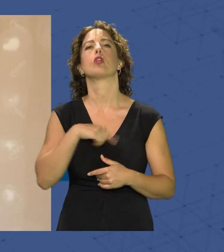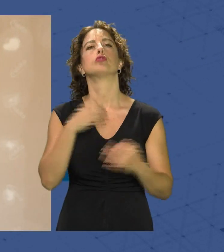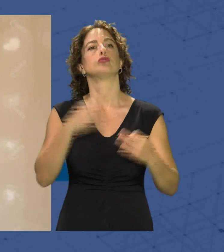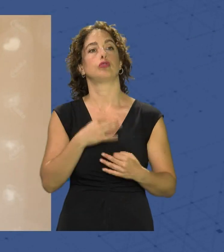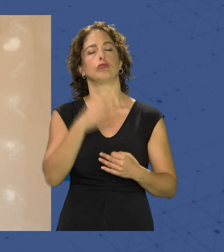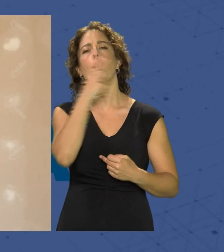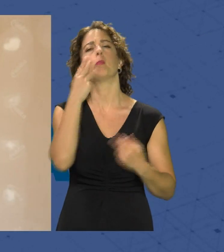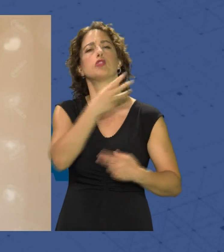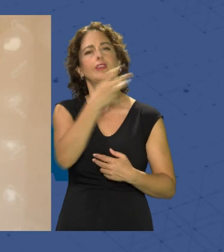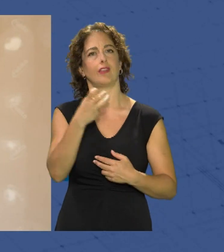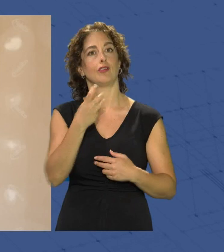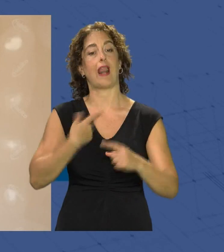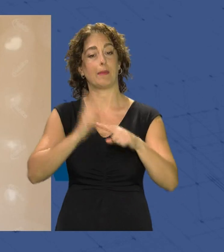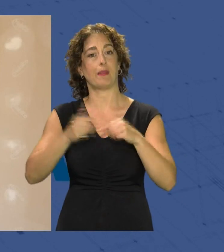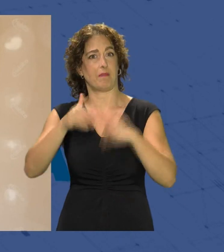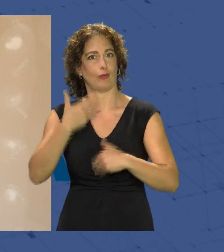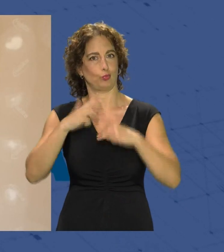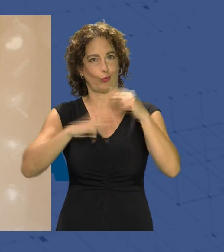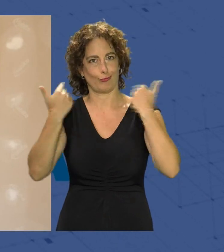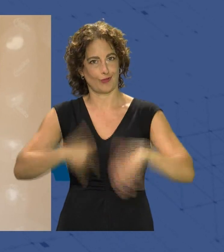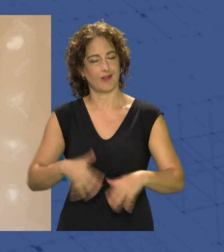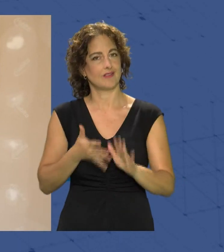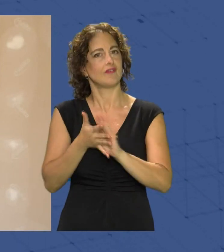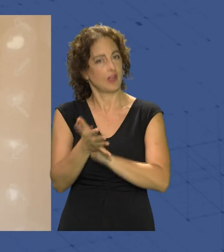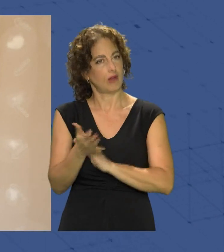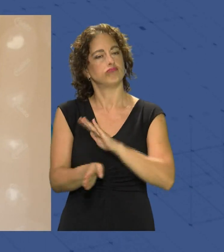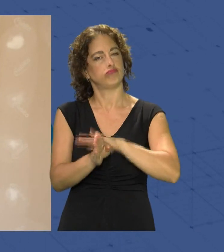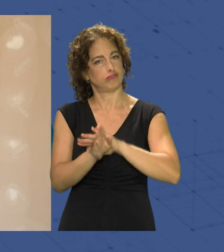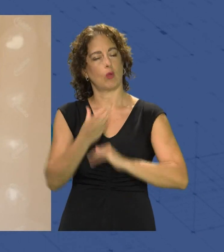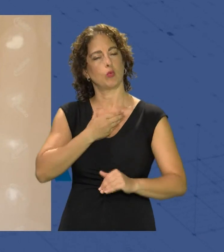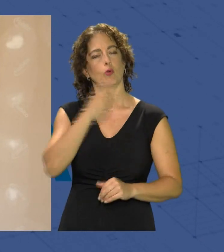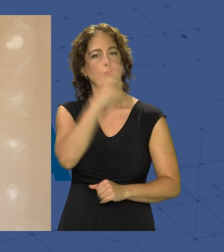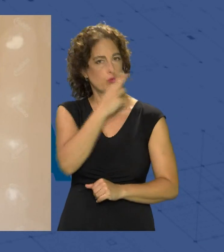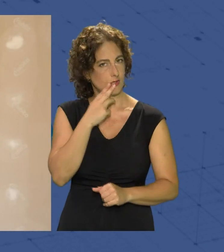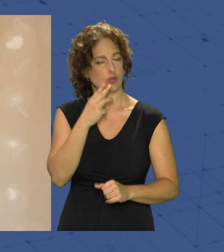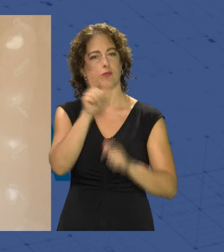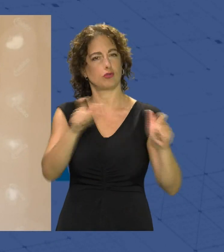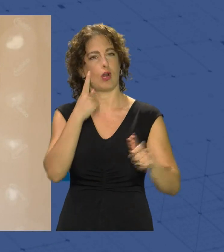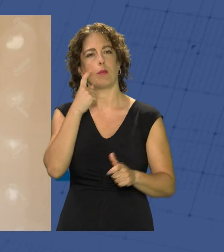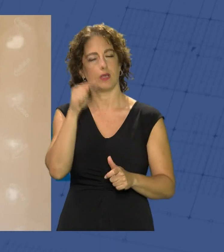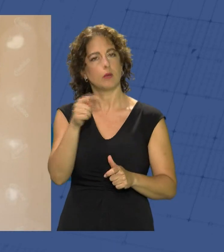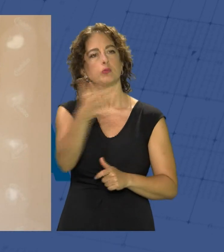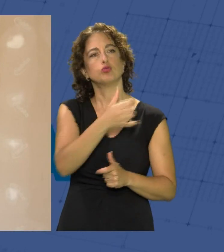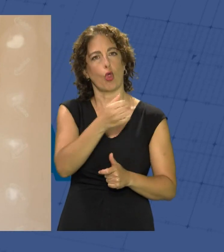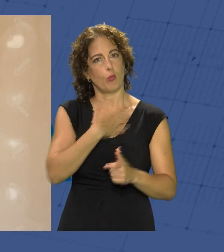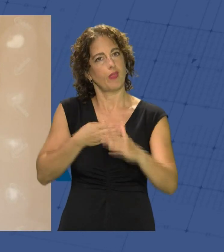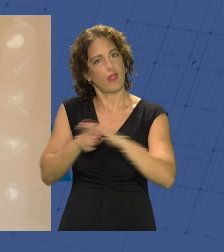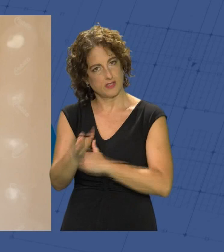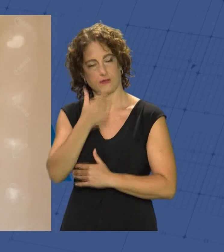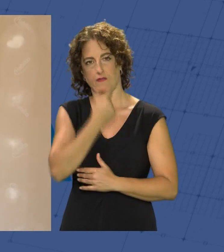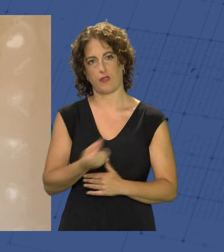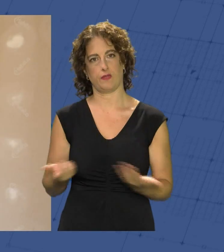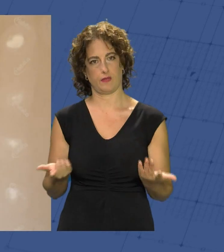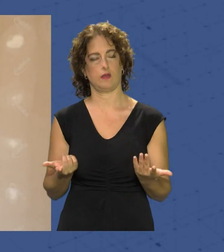llevamos más de la mitad construida. Por lo tanto, el Ayuntamiento va a seguir comprometido con los almerienses para que todos puedan, a unos precios asequibles, tener